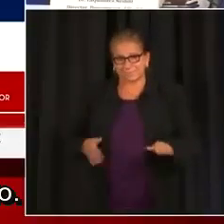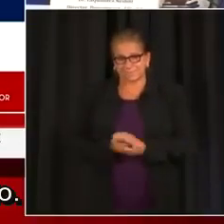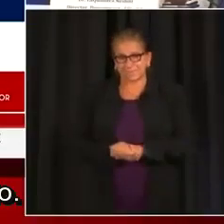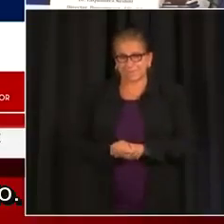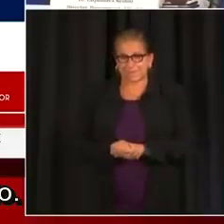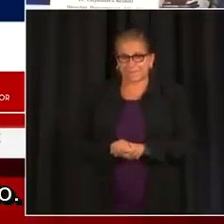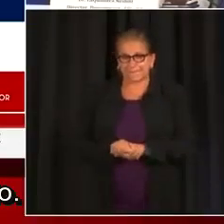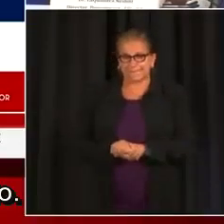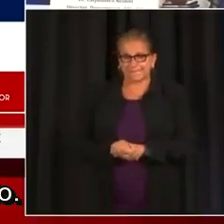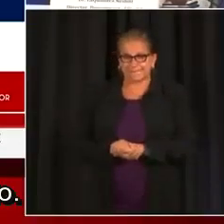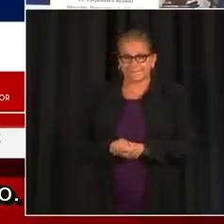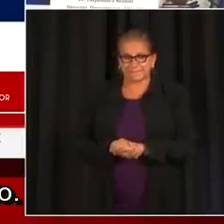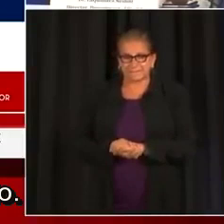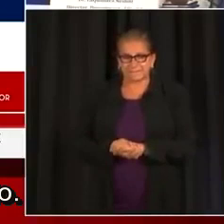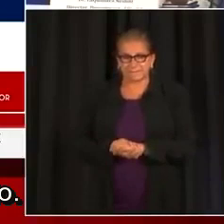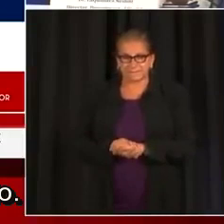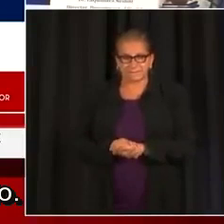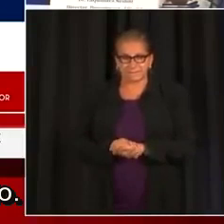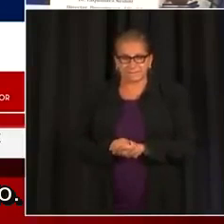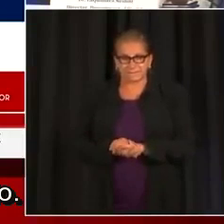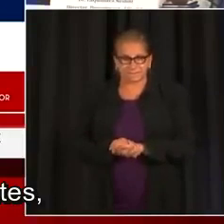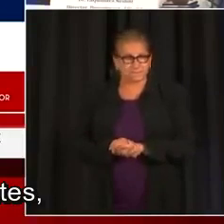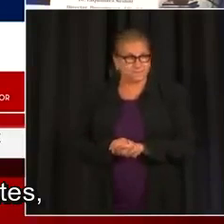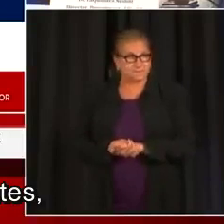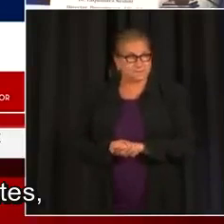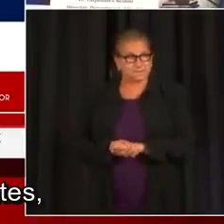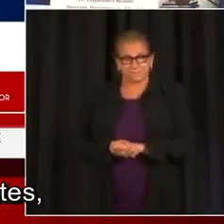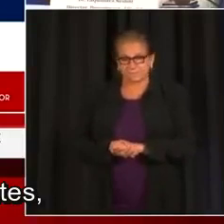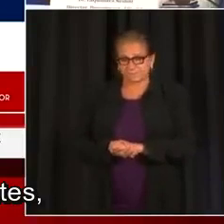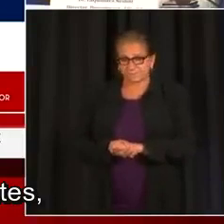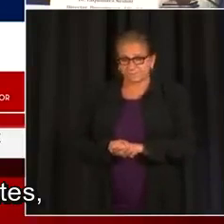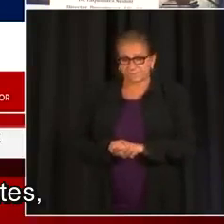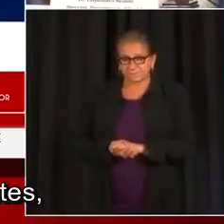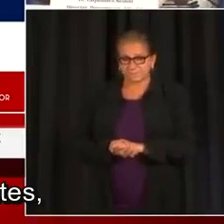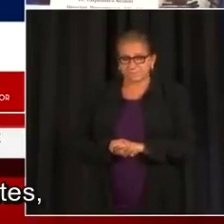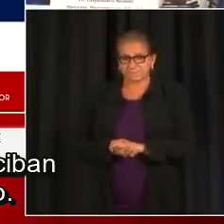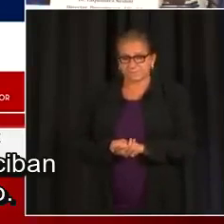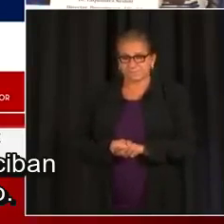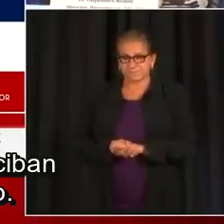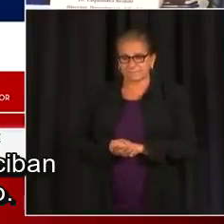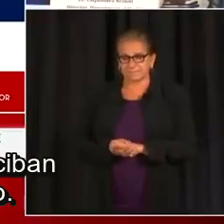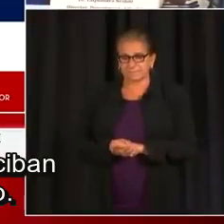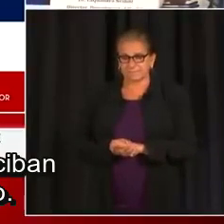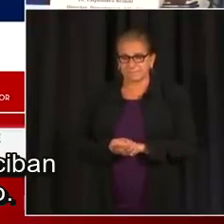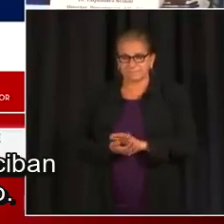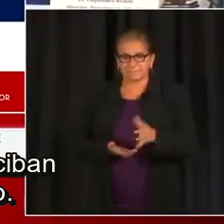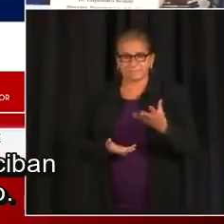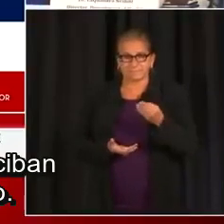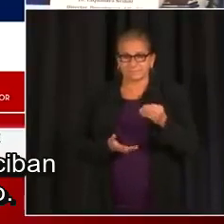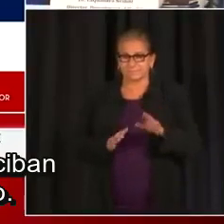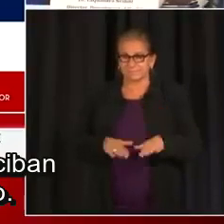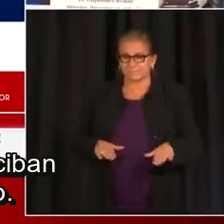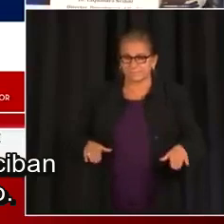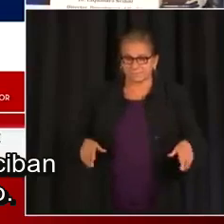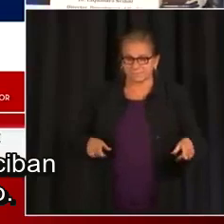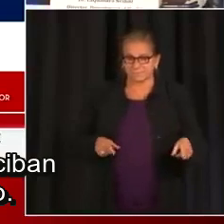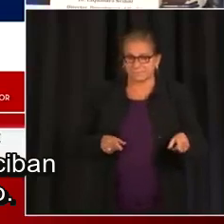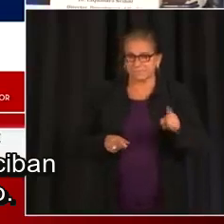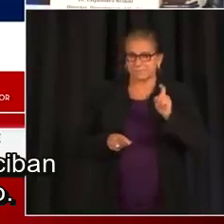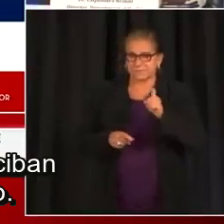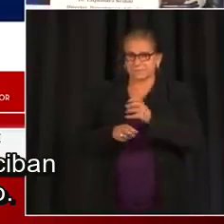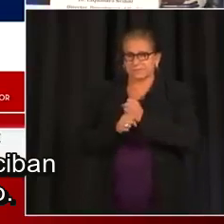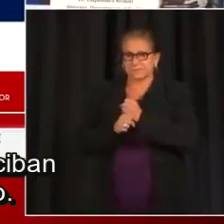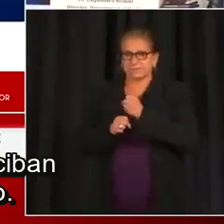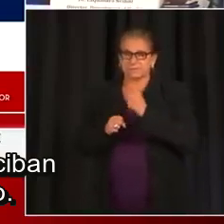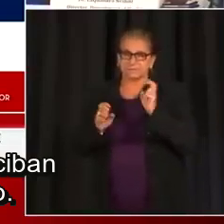Porque tienen que ver los avances en lo emocional y en el desarrollo. Las vacunas son muy importantes, por supuesto, pero queremos que los niños reciban